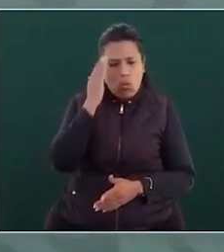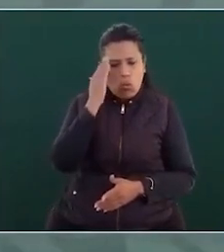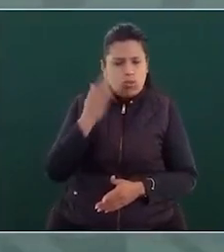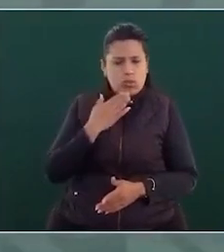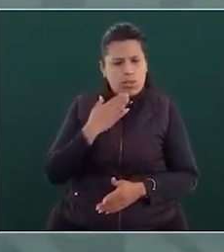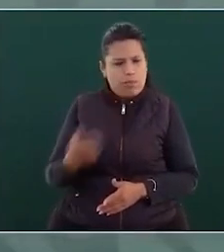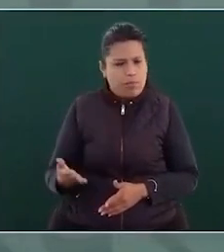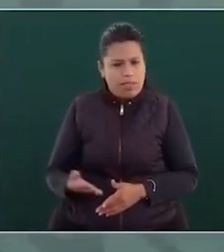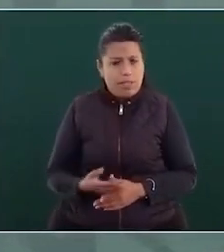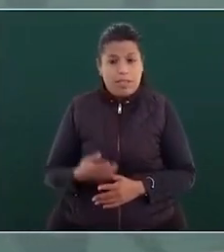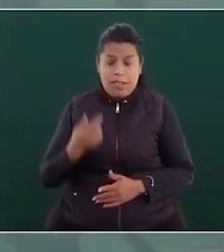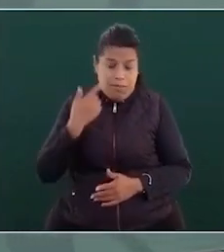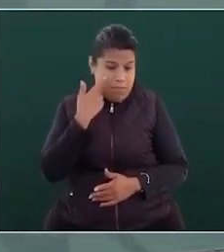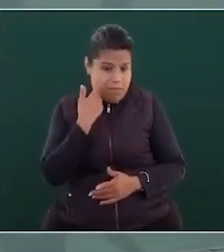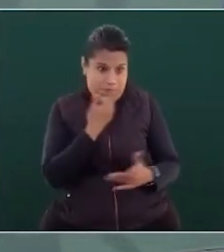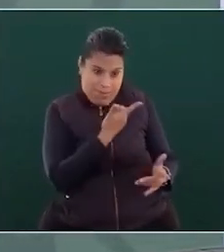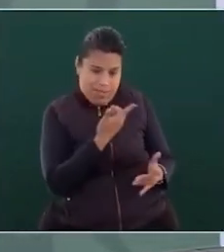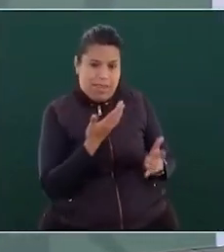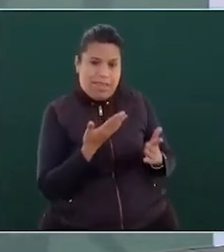fíjense esto